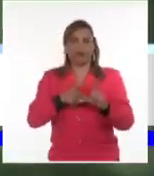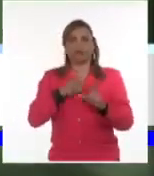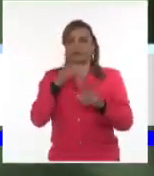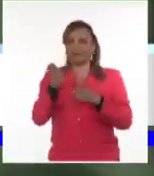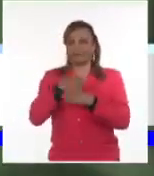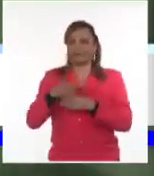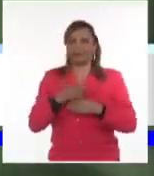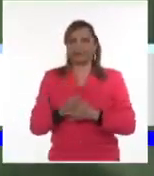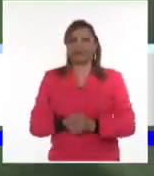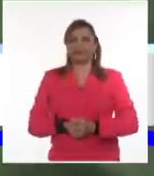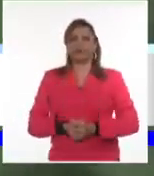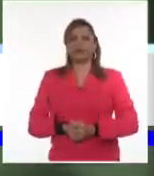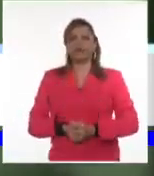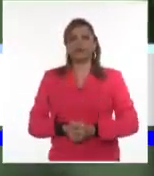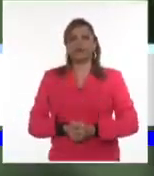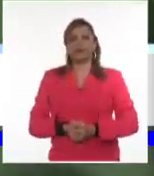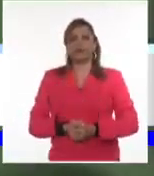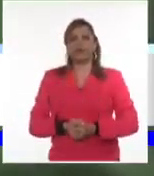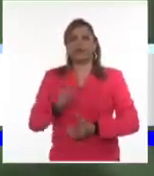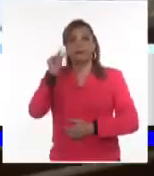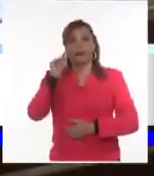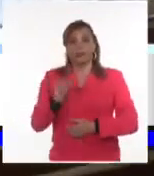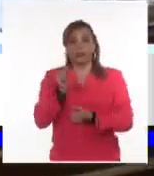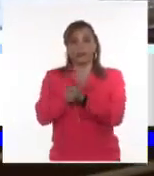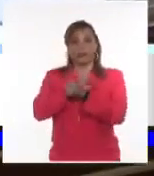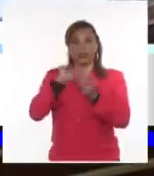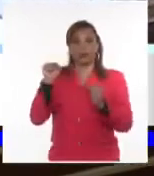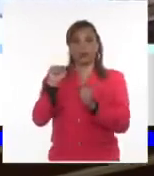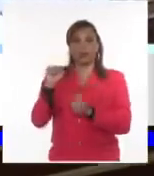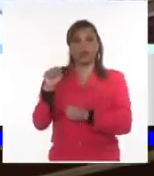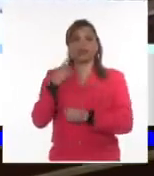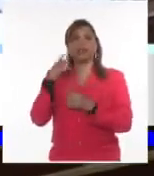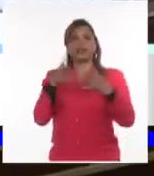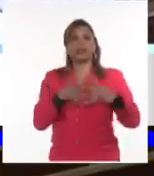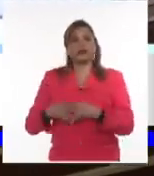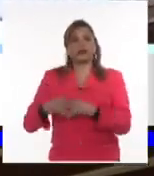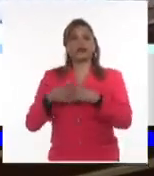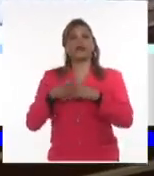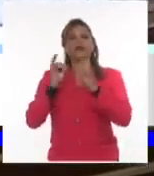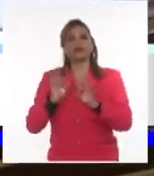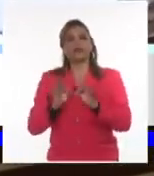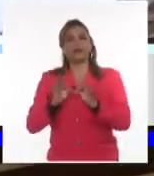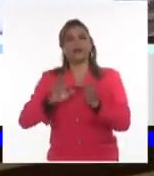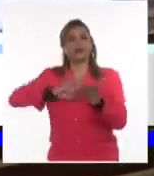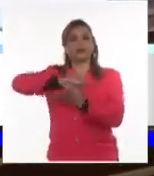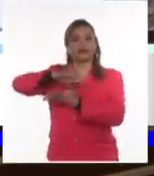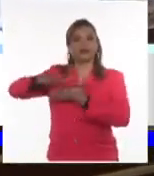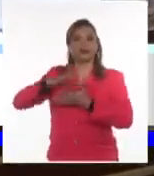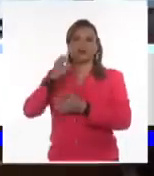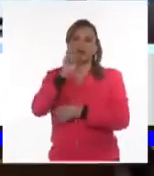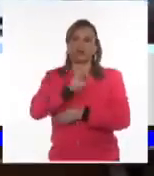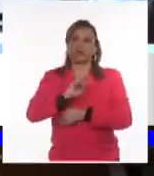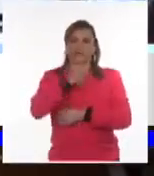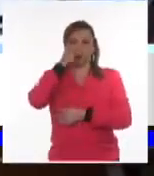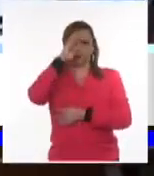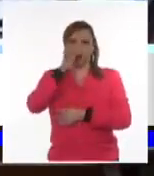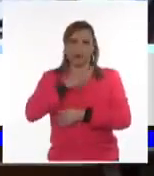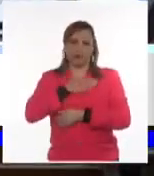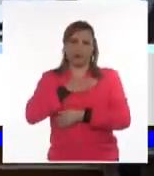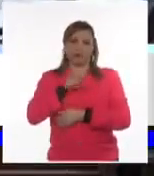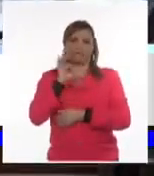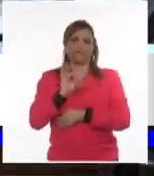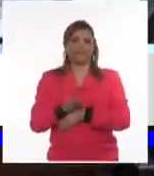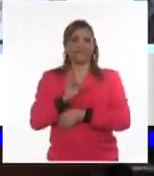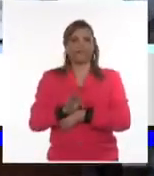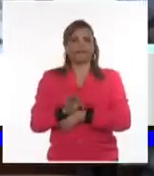es la primera vez que terroristas desde los Estados Unidos intentan desestabilizar el orden constitucional de Cuba. En este